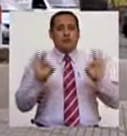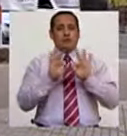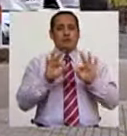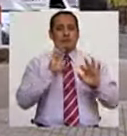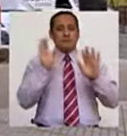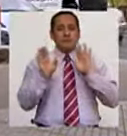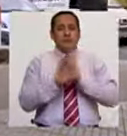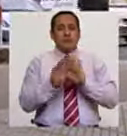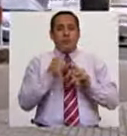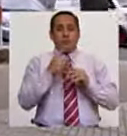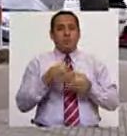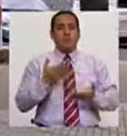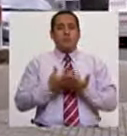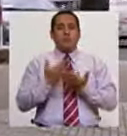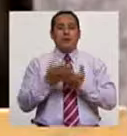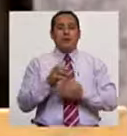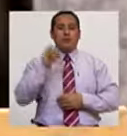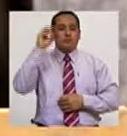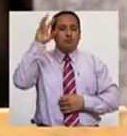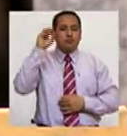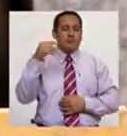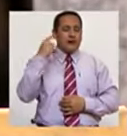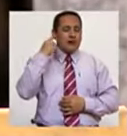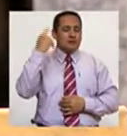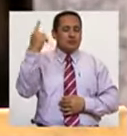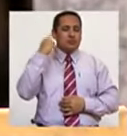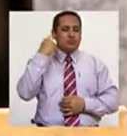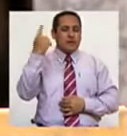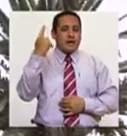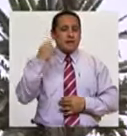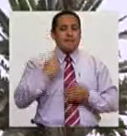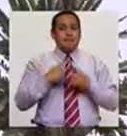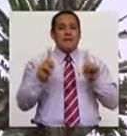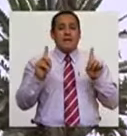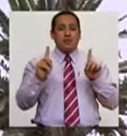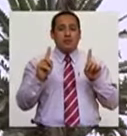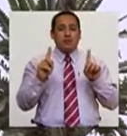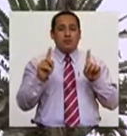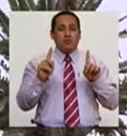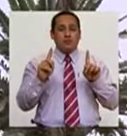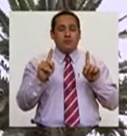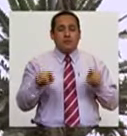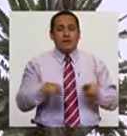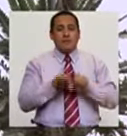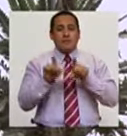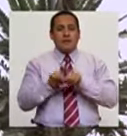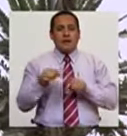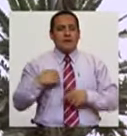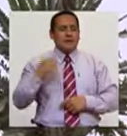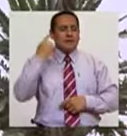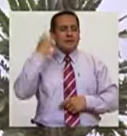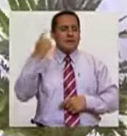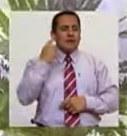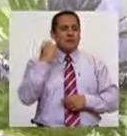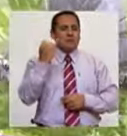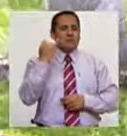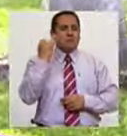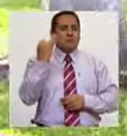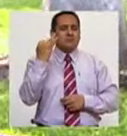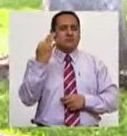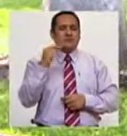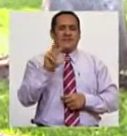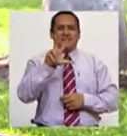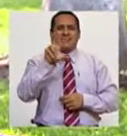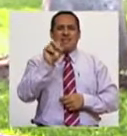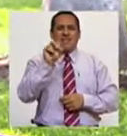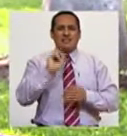El hecho de poner semáforos sonoros, pero el tema es en la cuenta. Son 30